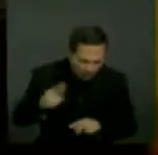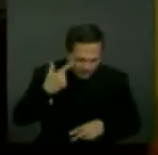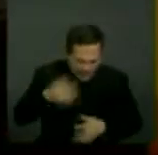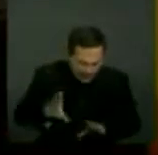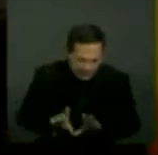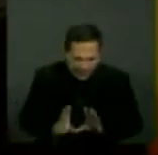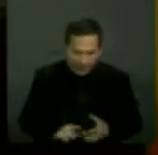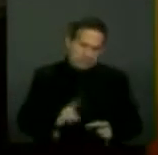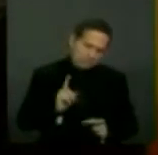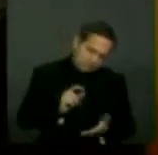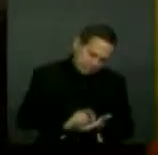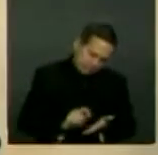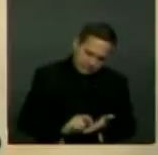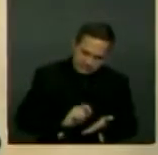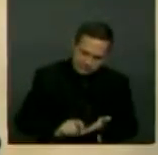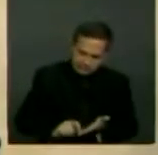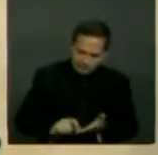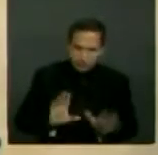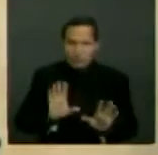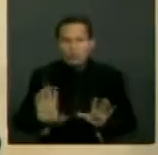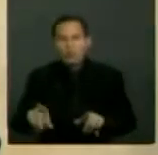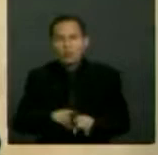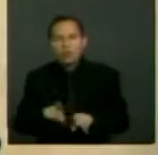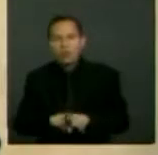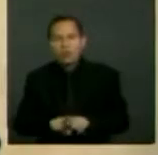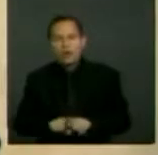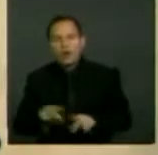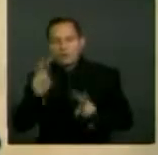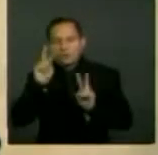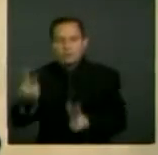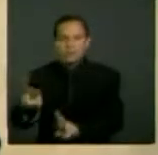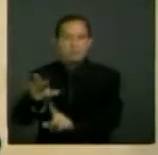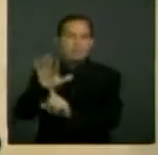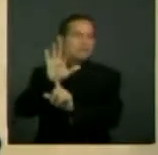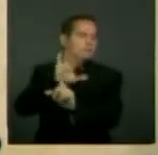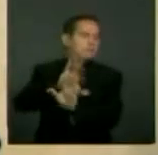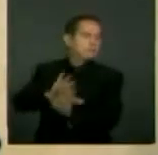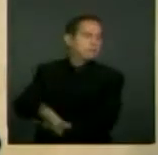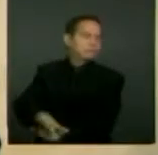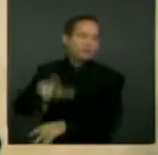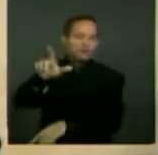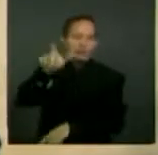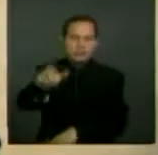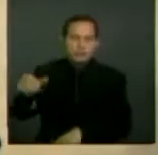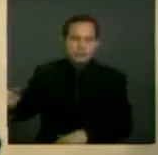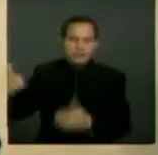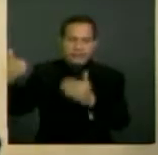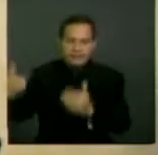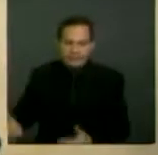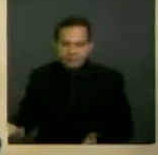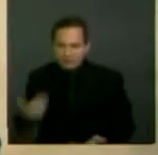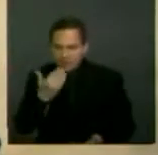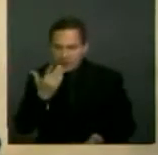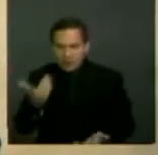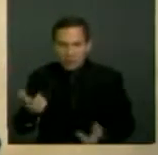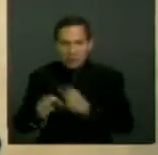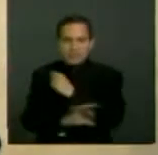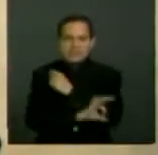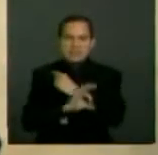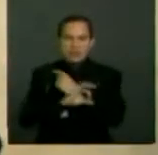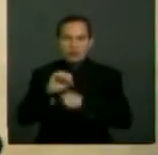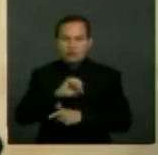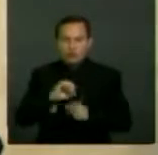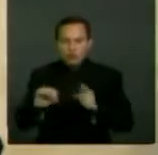Esto resulta necesariamente en la invisibilización de la experiencia de las personas con discapacidad no aparentes, como la discapacidad psicosocial o